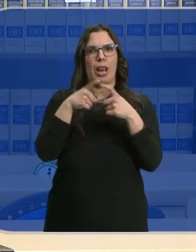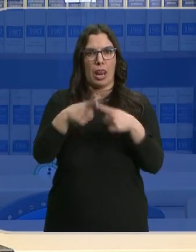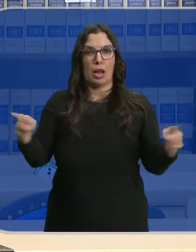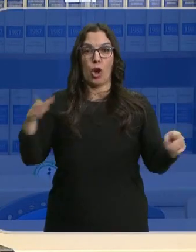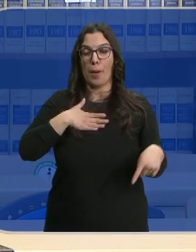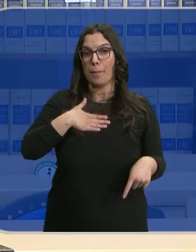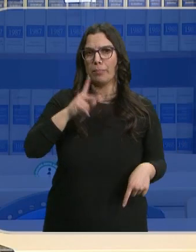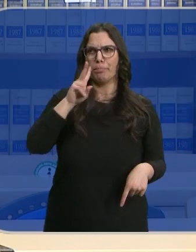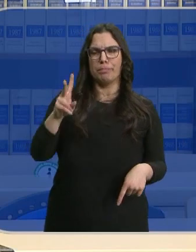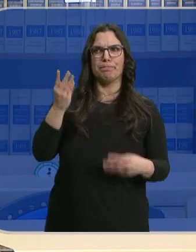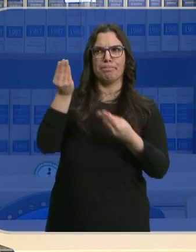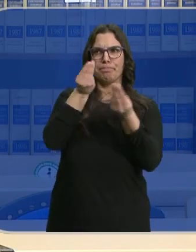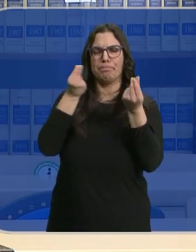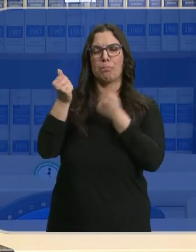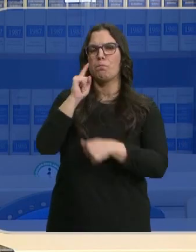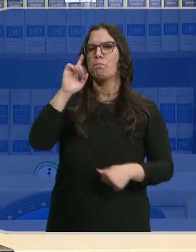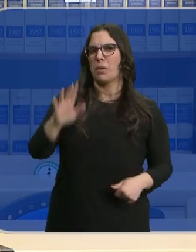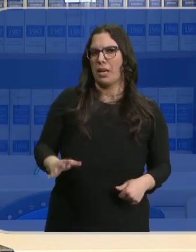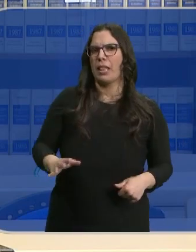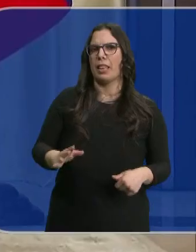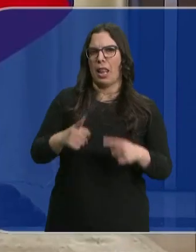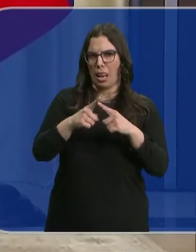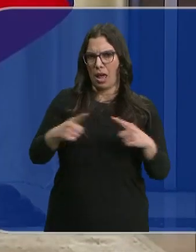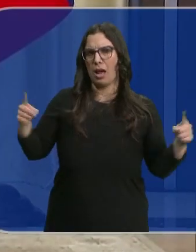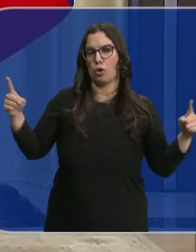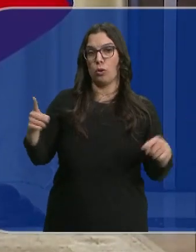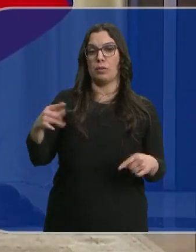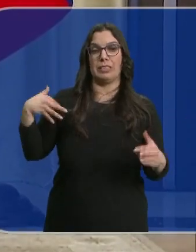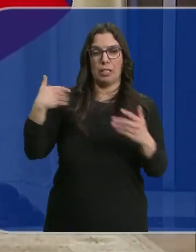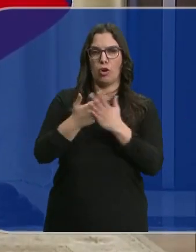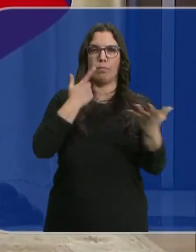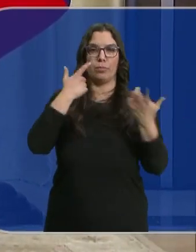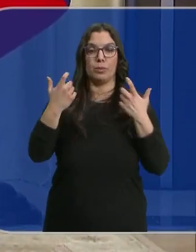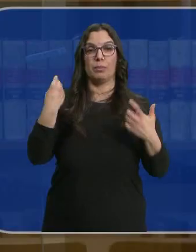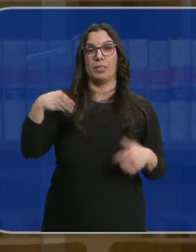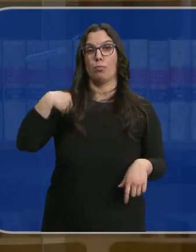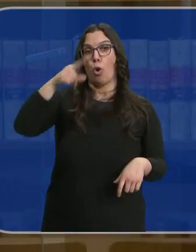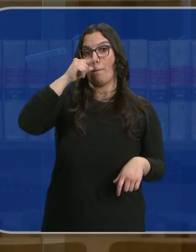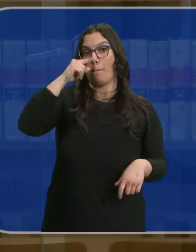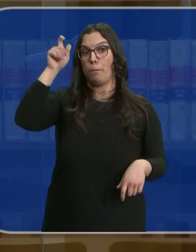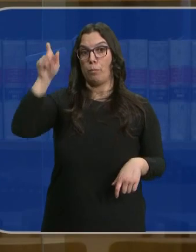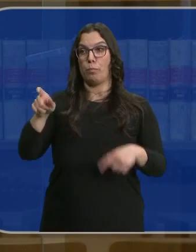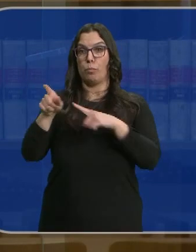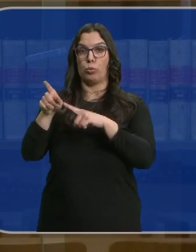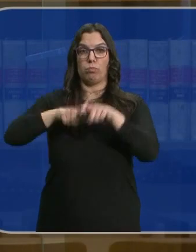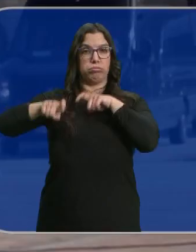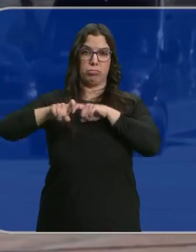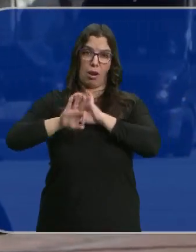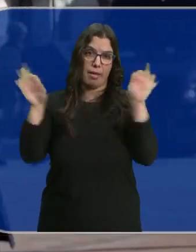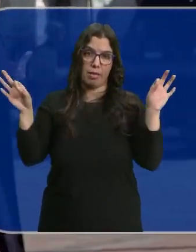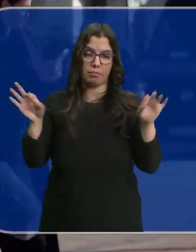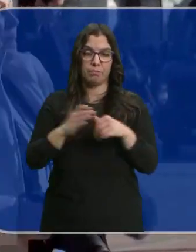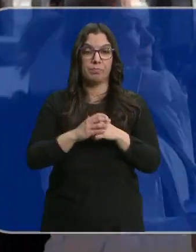A mí, personalmente, todo me hace apuntar a que vayamos para allá. En este tiempo se ha hecho evidente que Putin no tiene ninguna intención de echar marcha atrás.